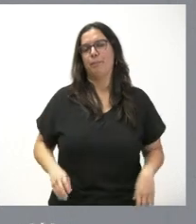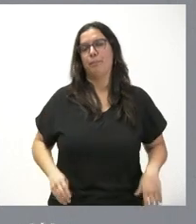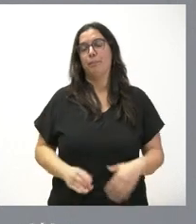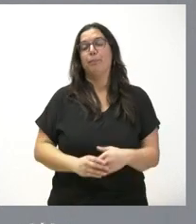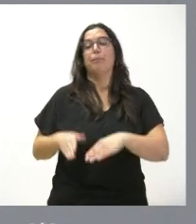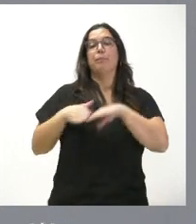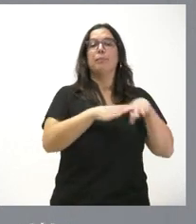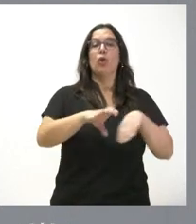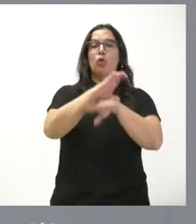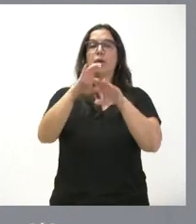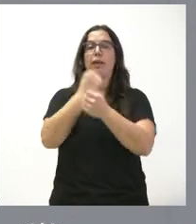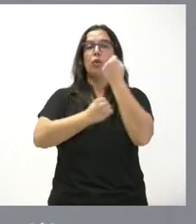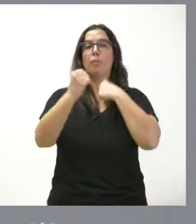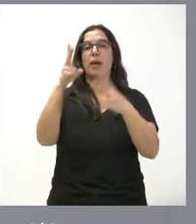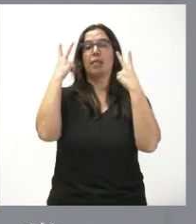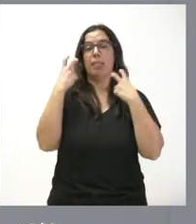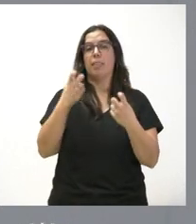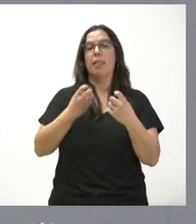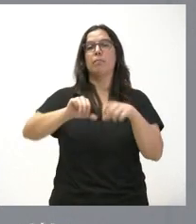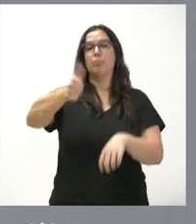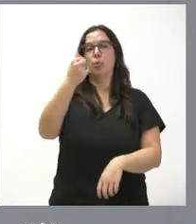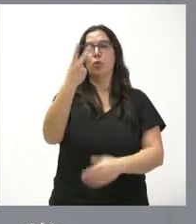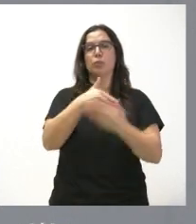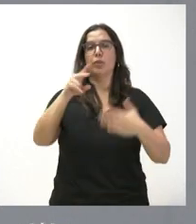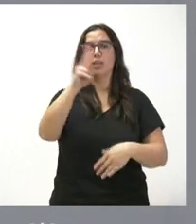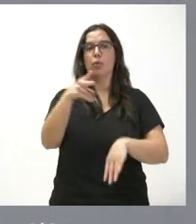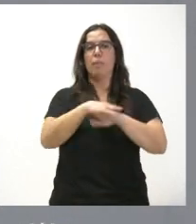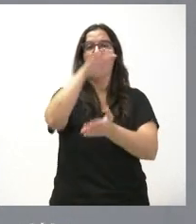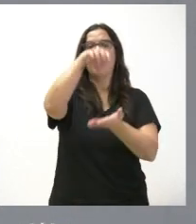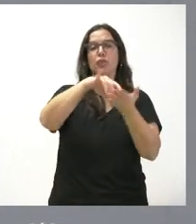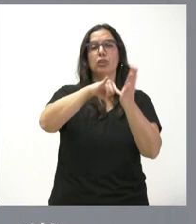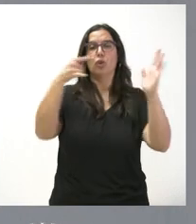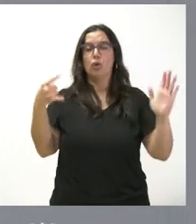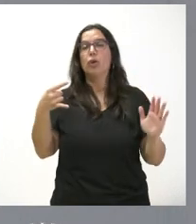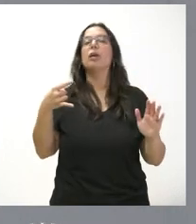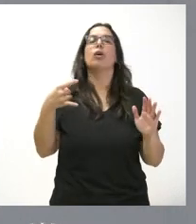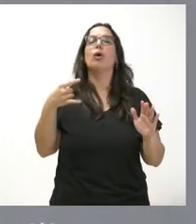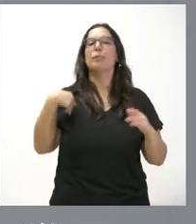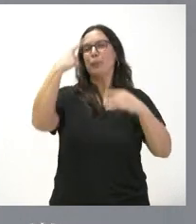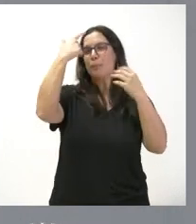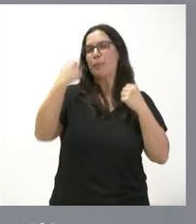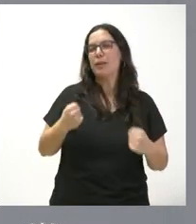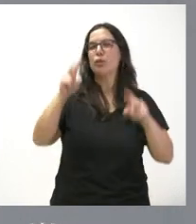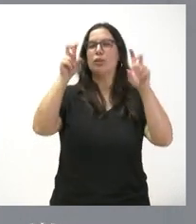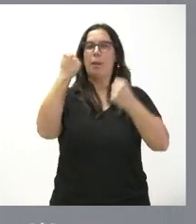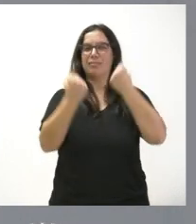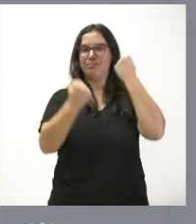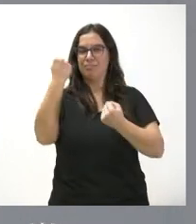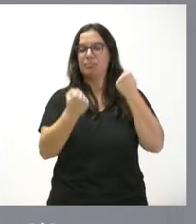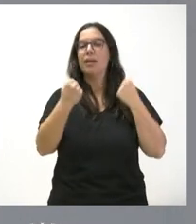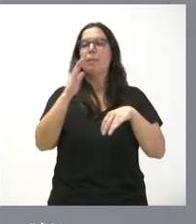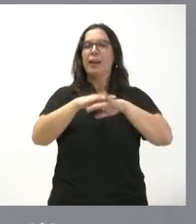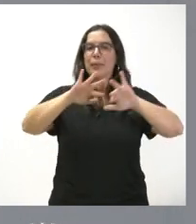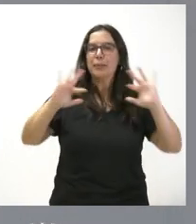Consejería de Economía y Hacienda, dos millones de euros para el Centro Tecnológico CIDAUT, que es el especializado en materia del automóvil, para impulsar la